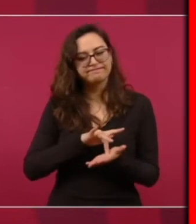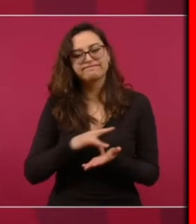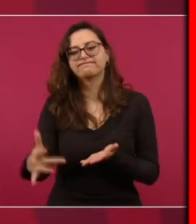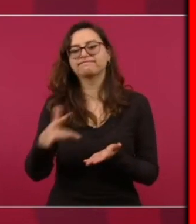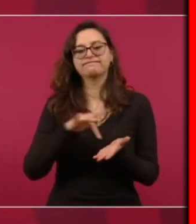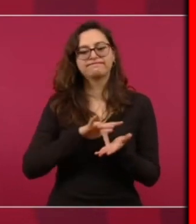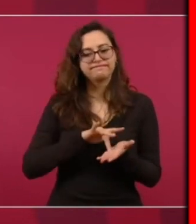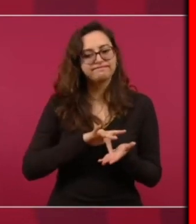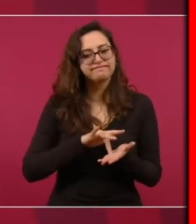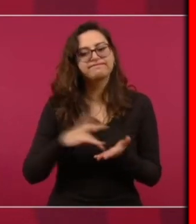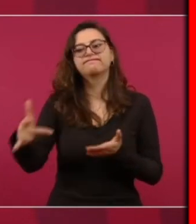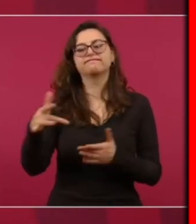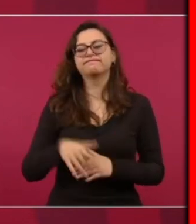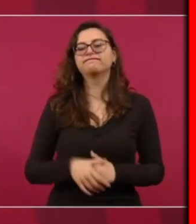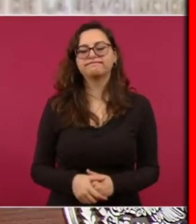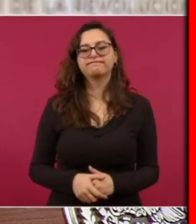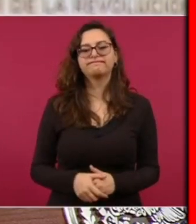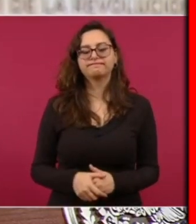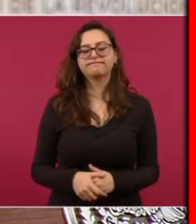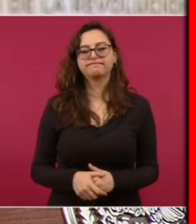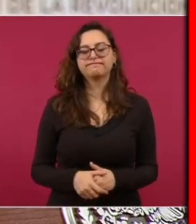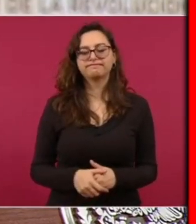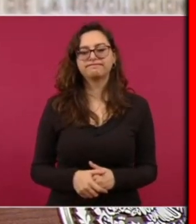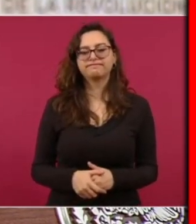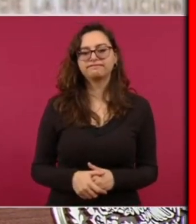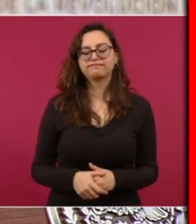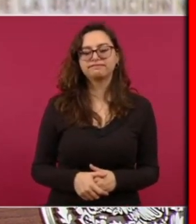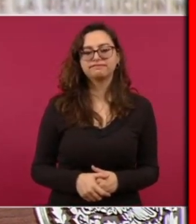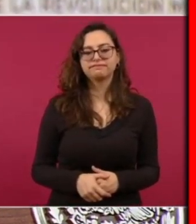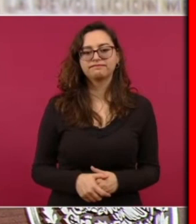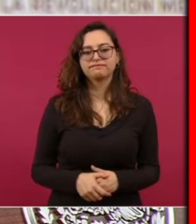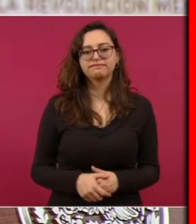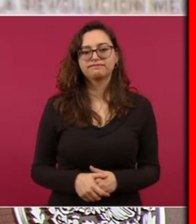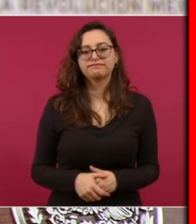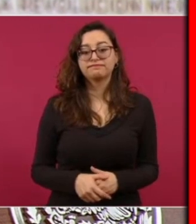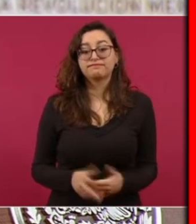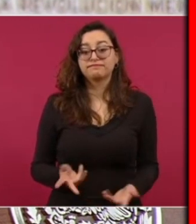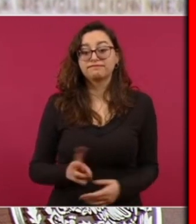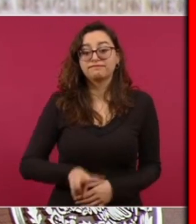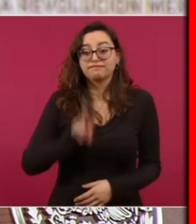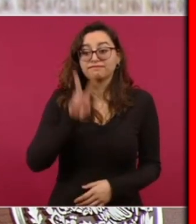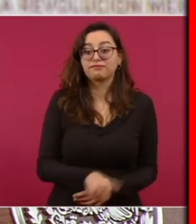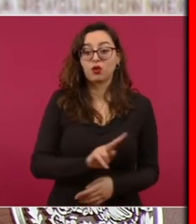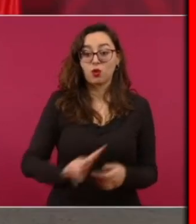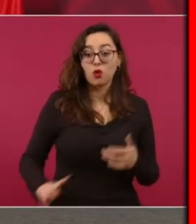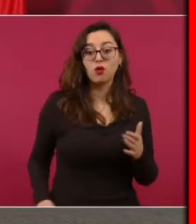Porque se volvió a dejar de manifiesto